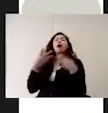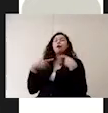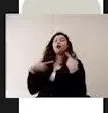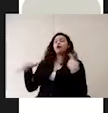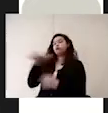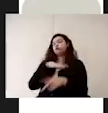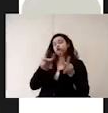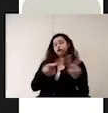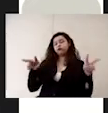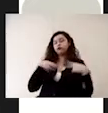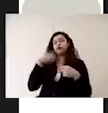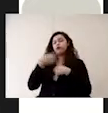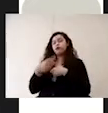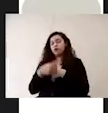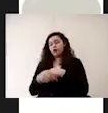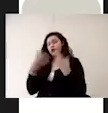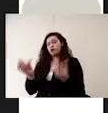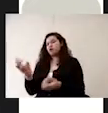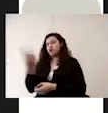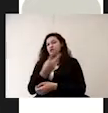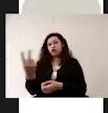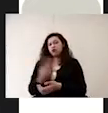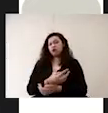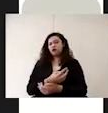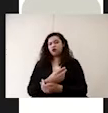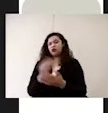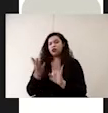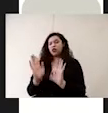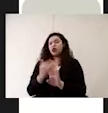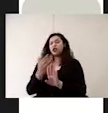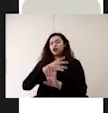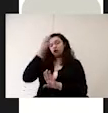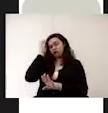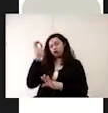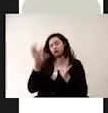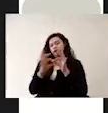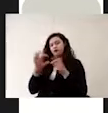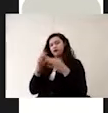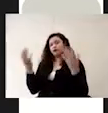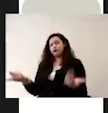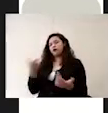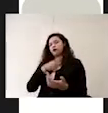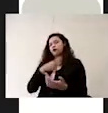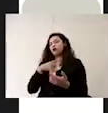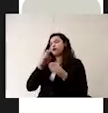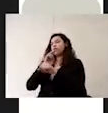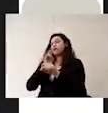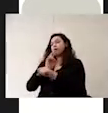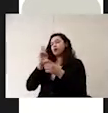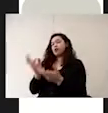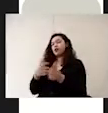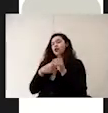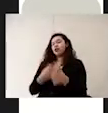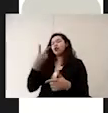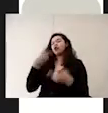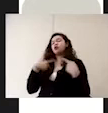de riesgo o vulnerabilidad que también ya definimos ese concepto se debe vigilar que no permanezcan más de